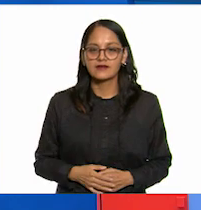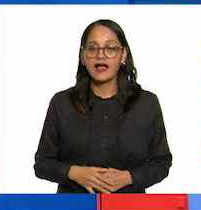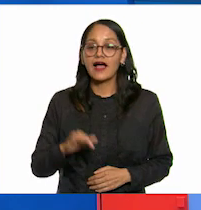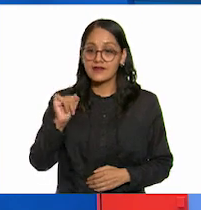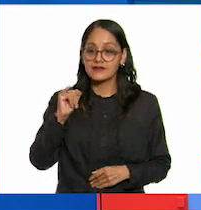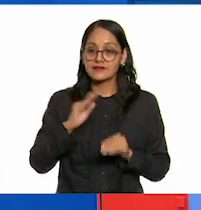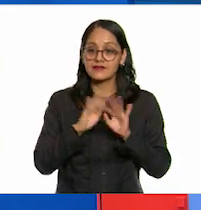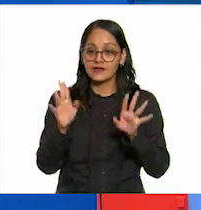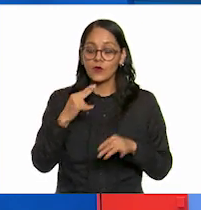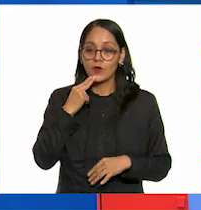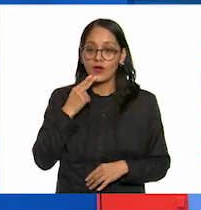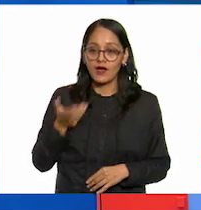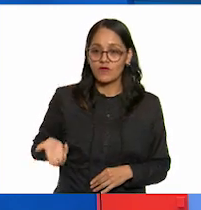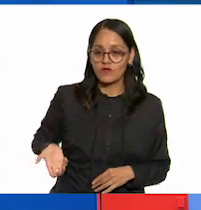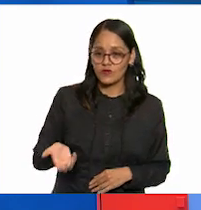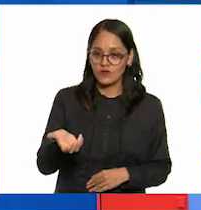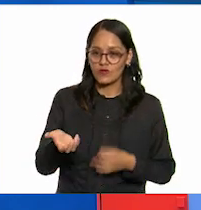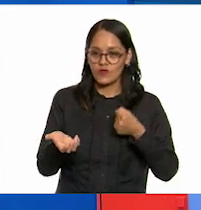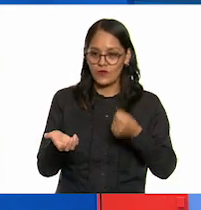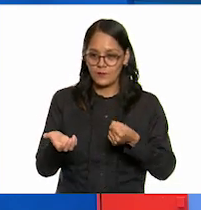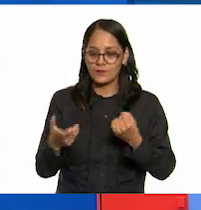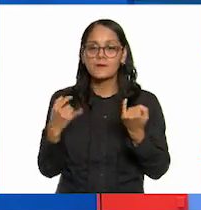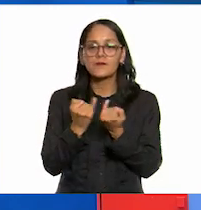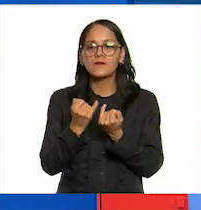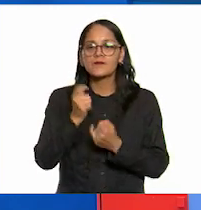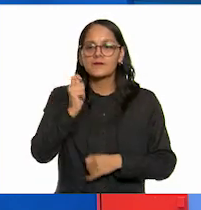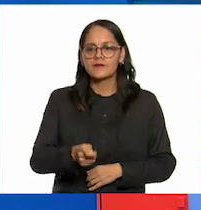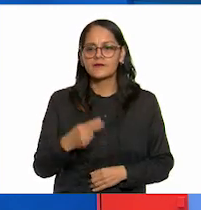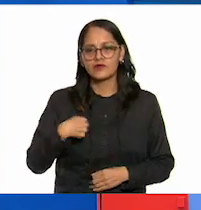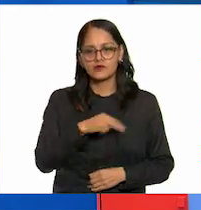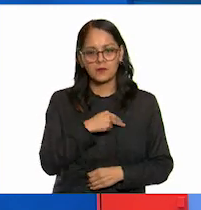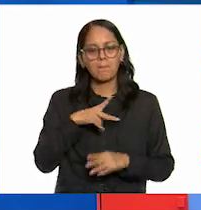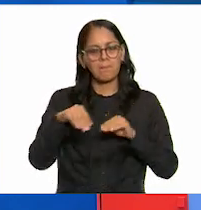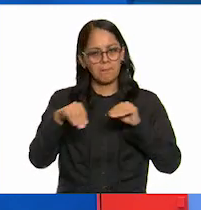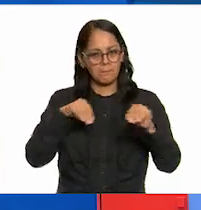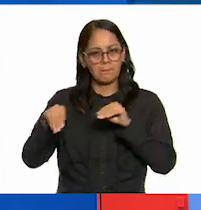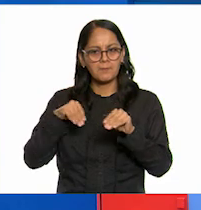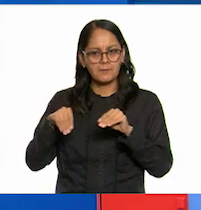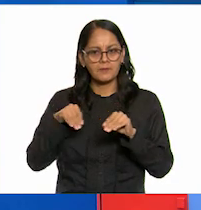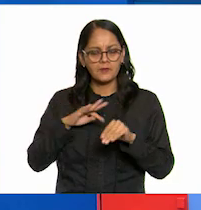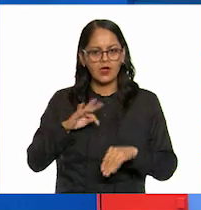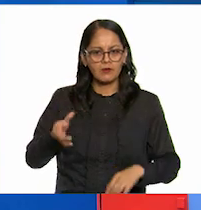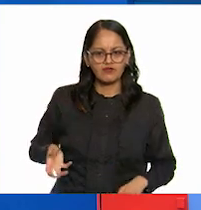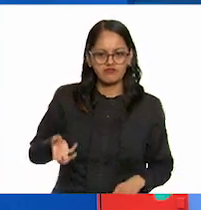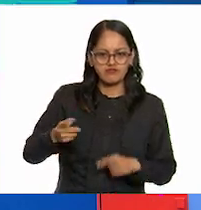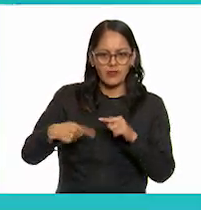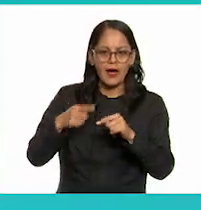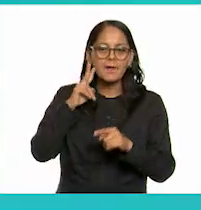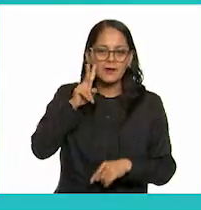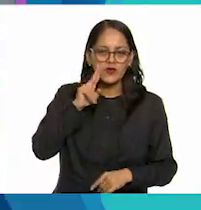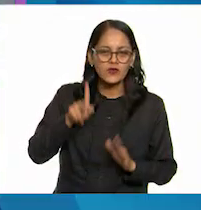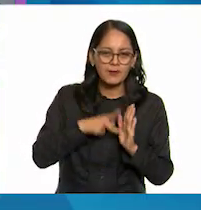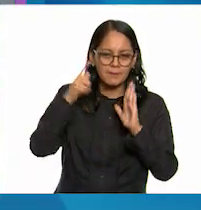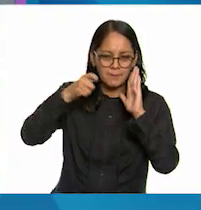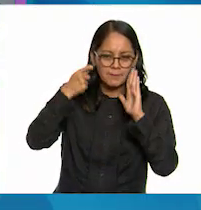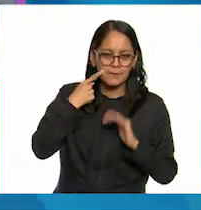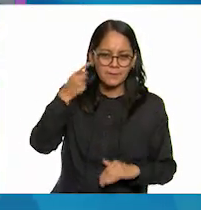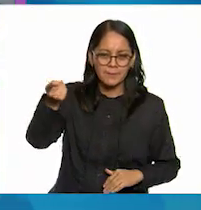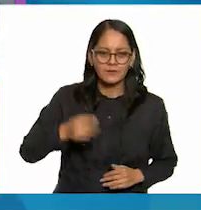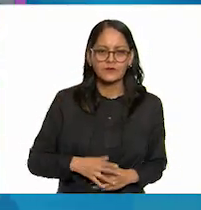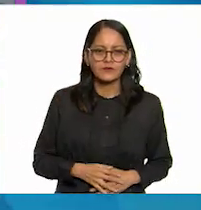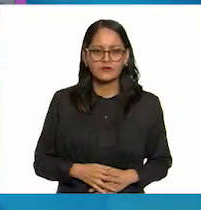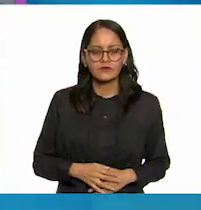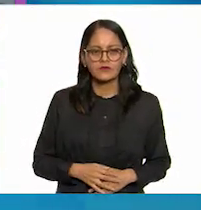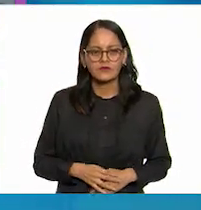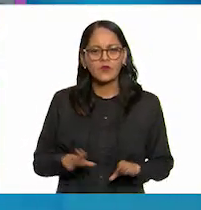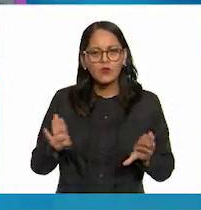apliqué una fuerza a la pelota con mi mano lo que causó que se moviera ah bueno a ver vamos a verlo de nuevo no ok porque